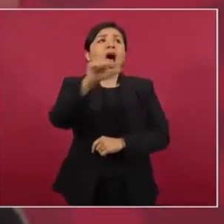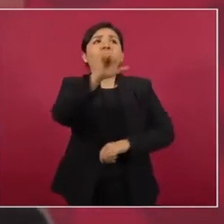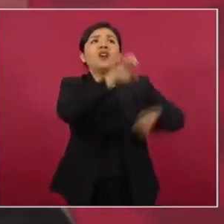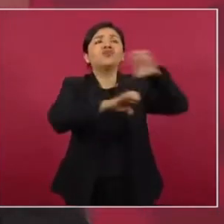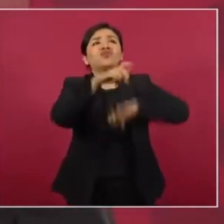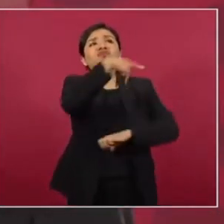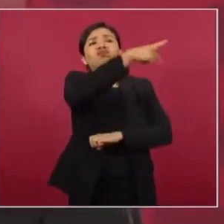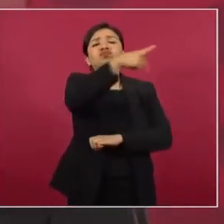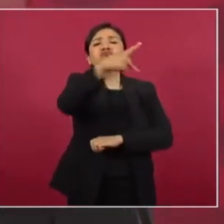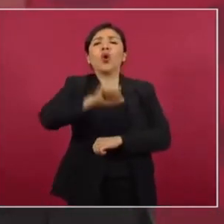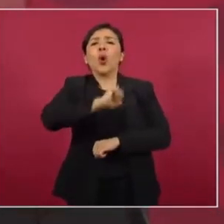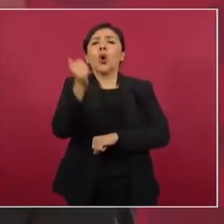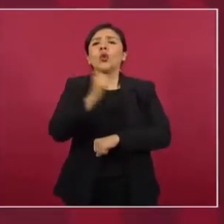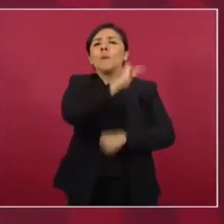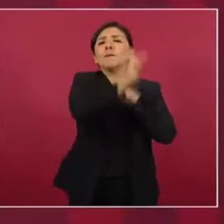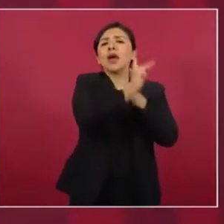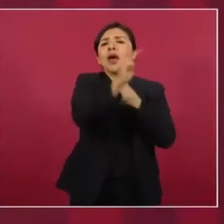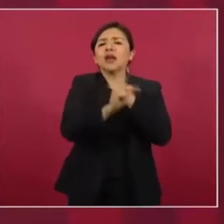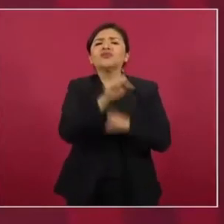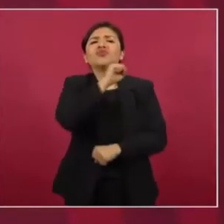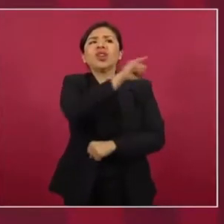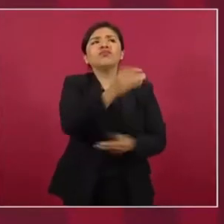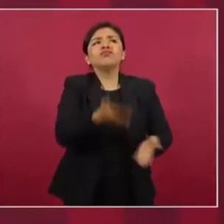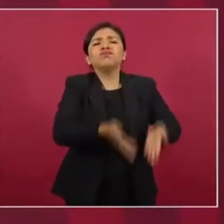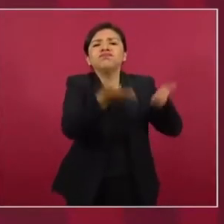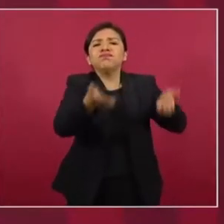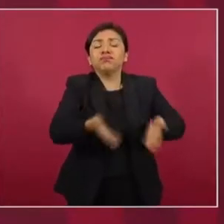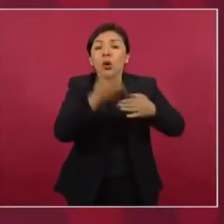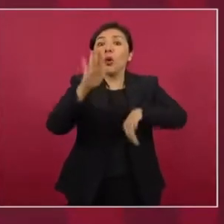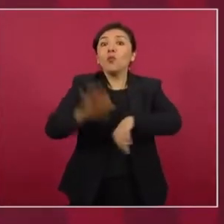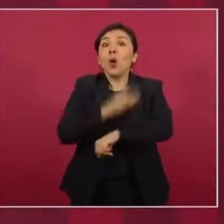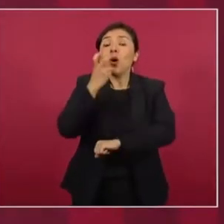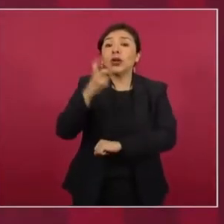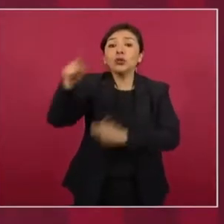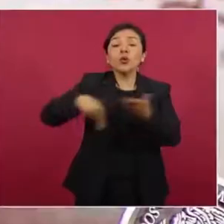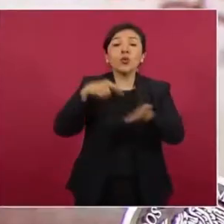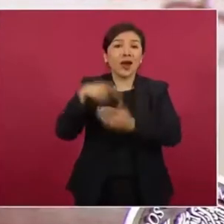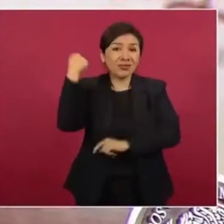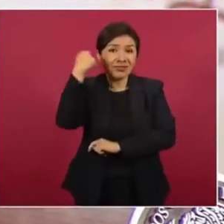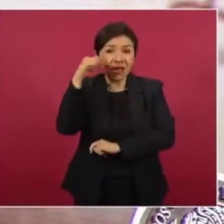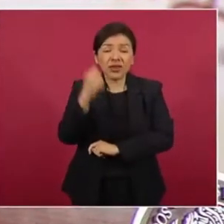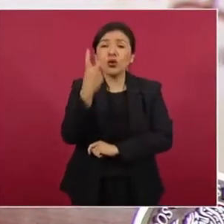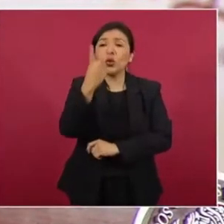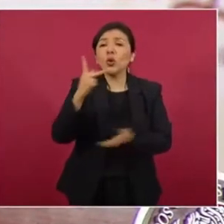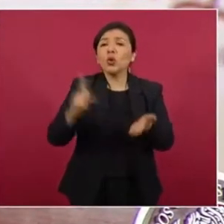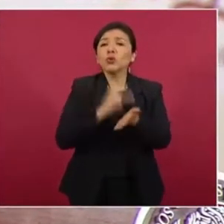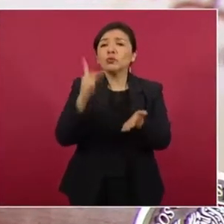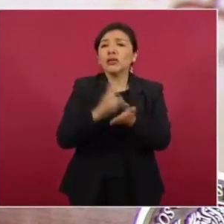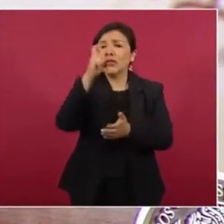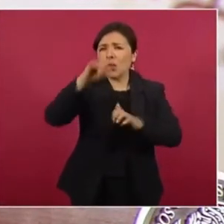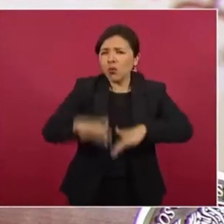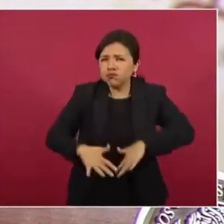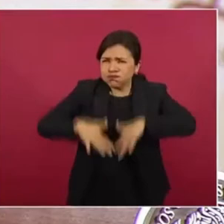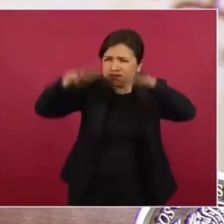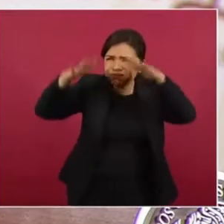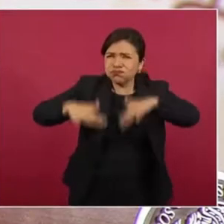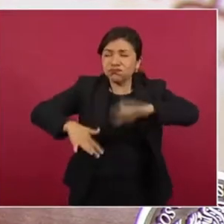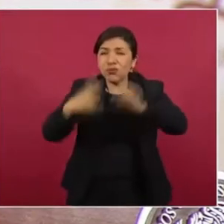extranjeras, por eso inundaron dos veces a Tabasco, dos veces.